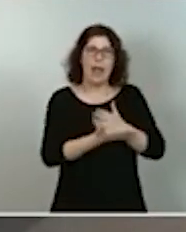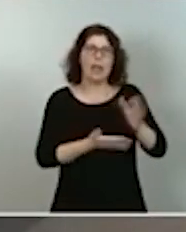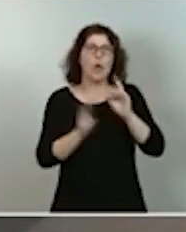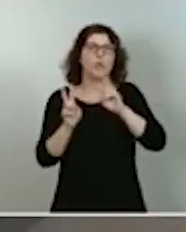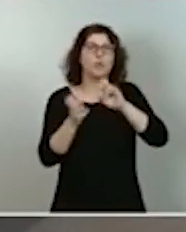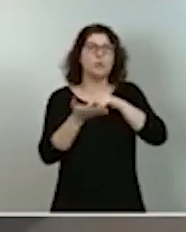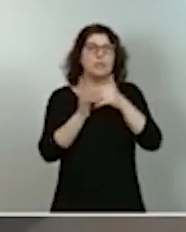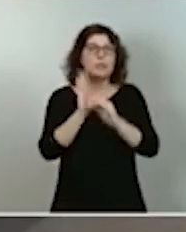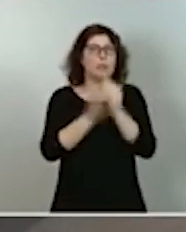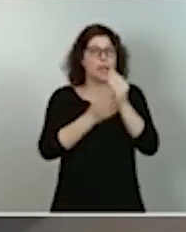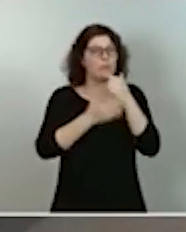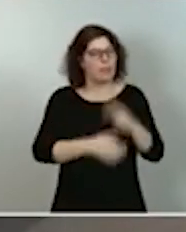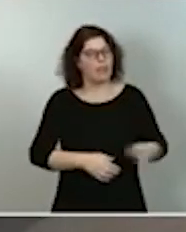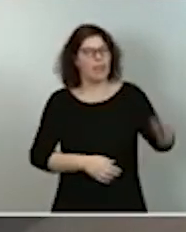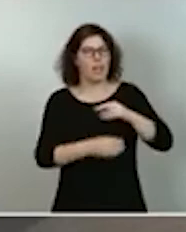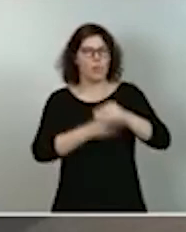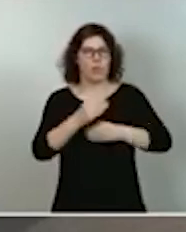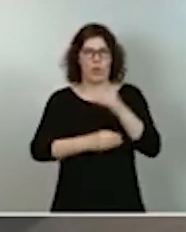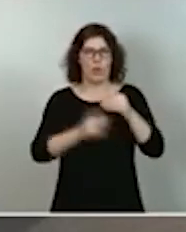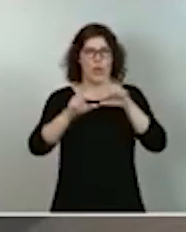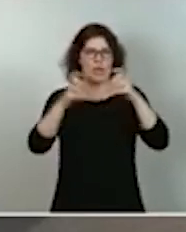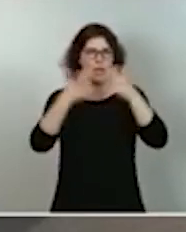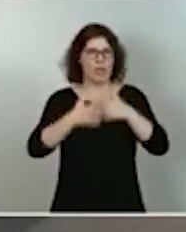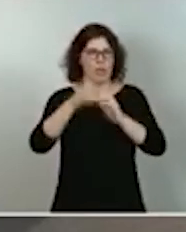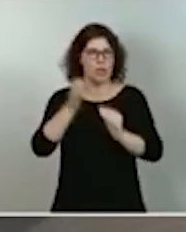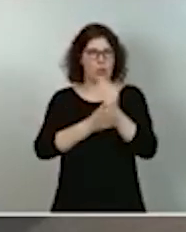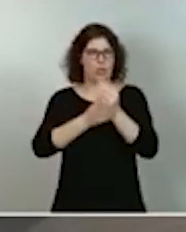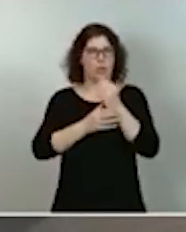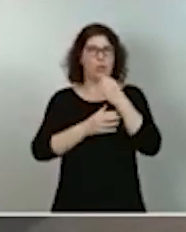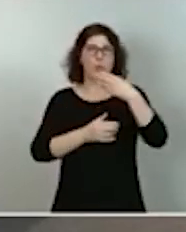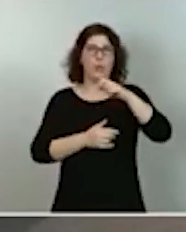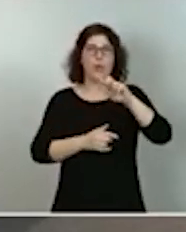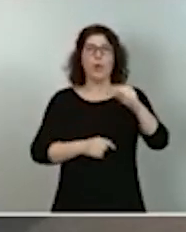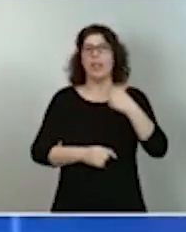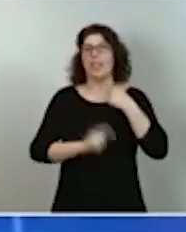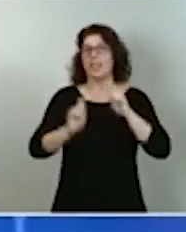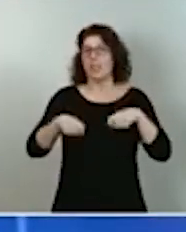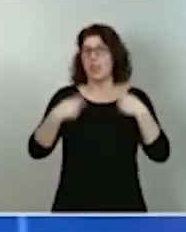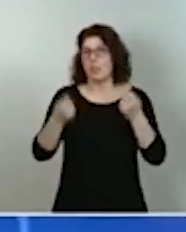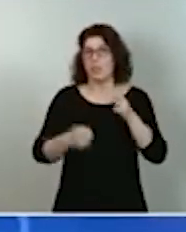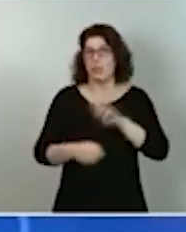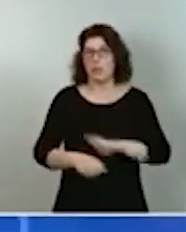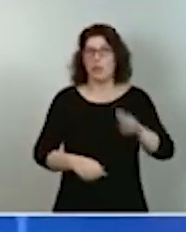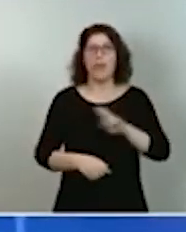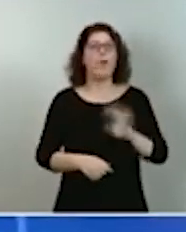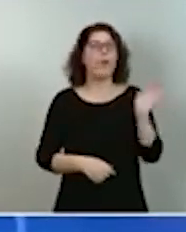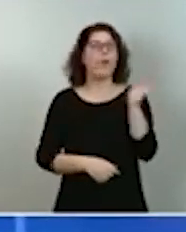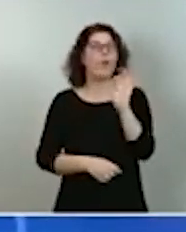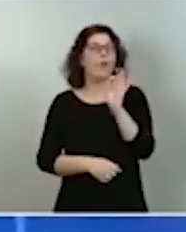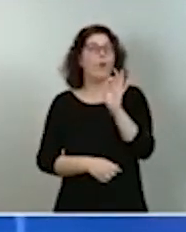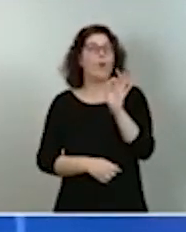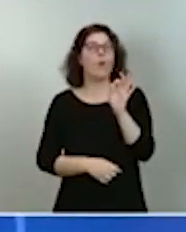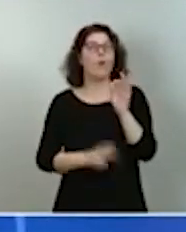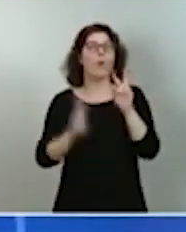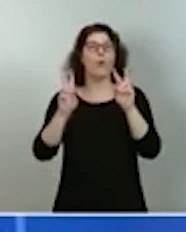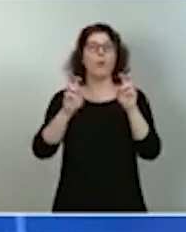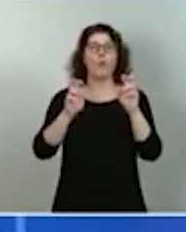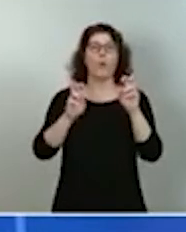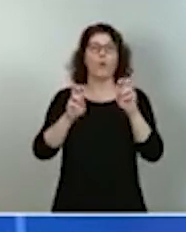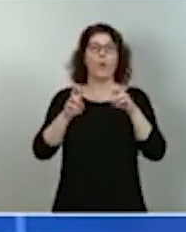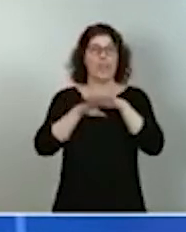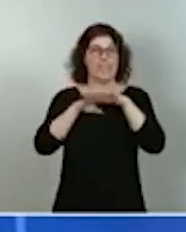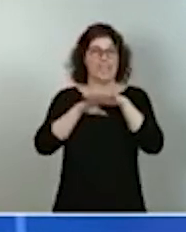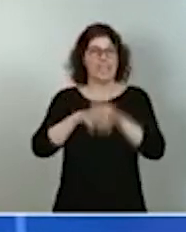reutilizados en la industria biogás renovable, la aparición de la nueva utilización de textiles o